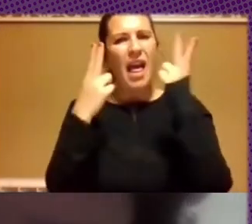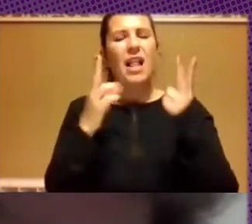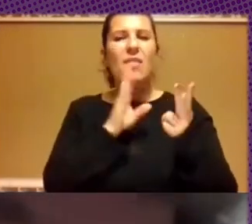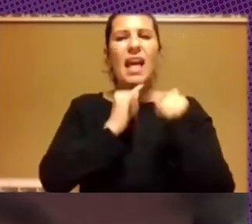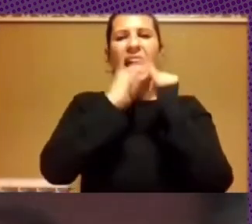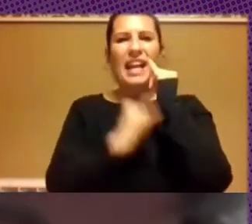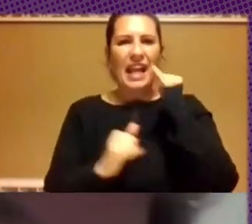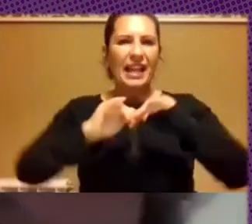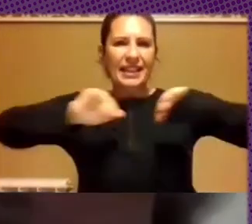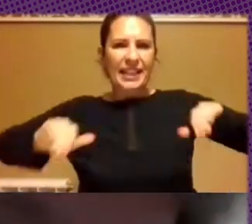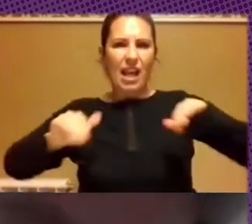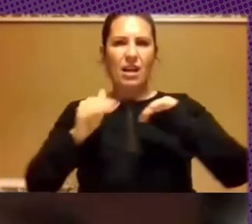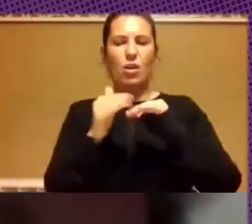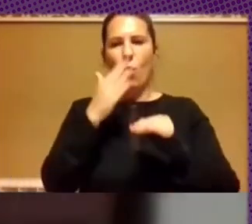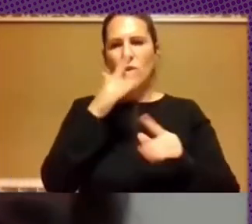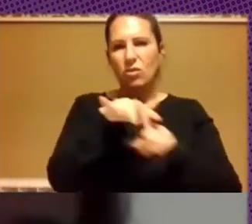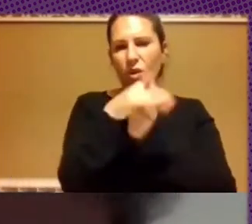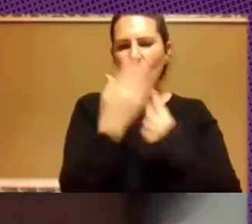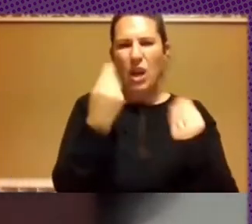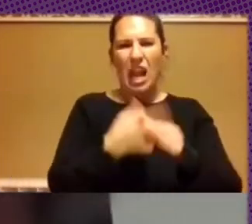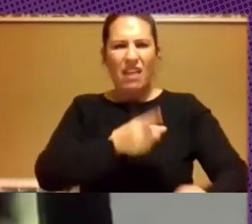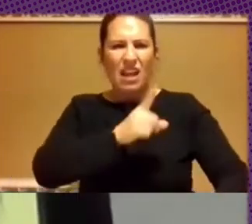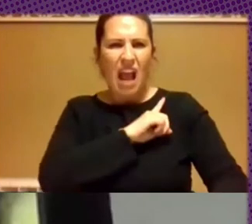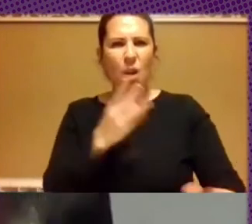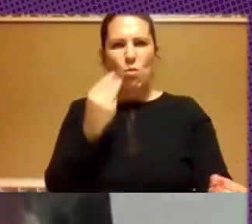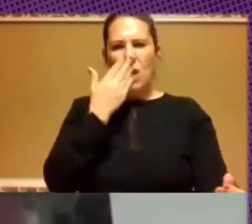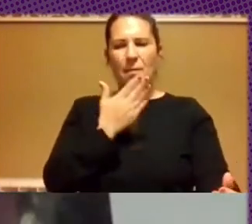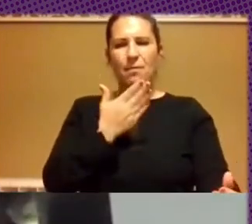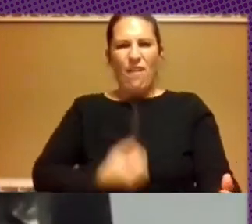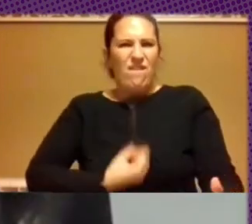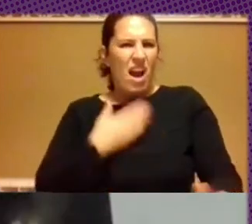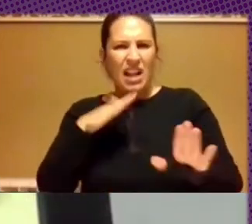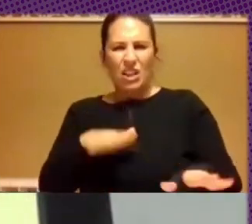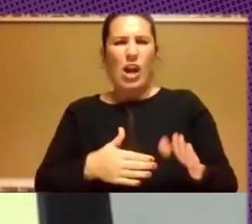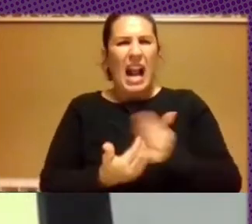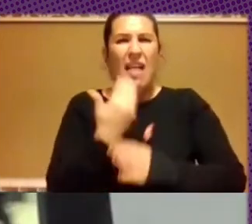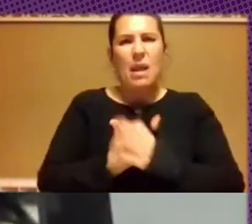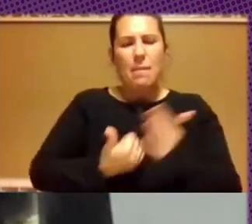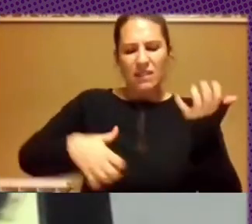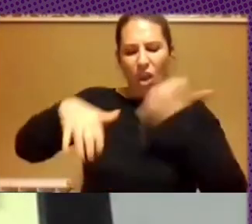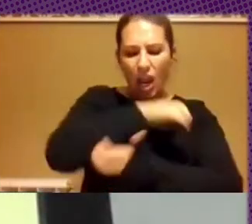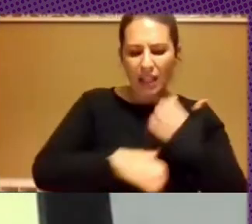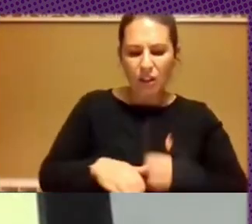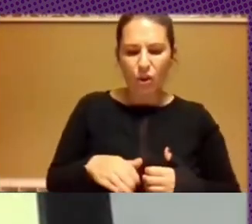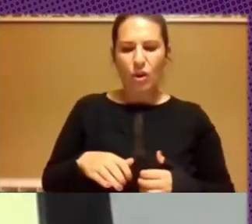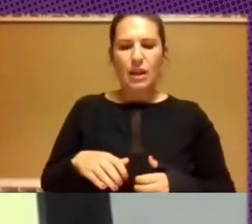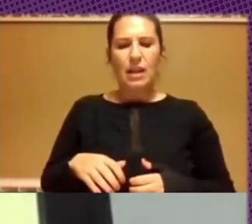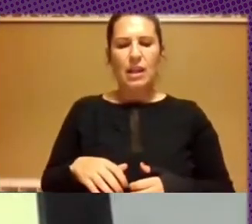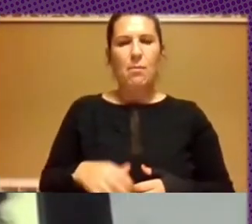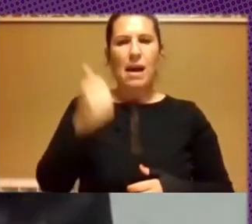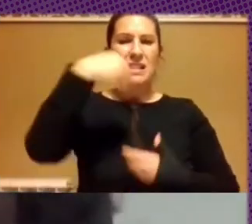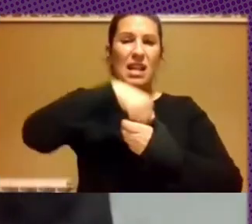decir, es un escenario fanatizado, radicalizado, cada vez más violento, y permeado por los intereses